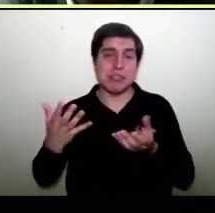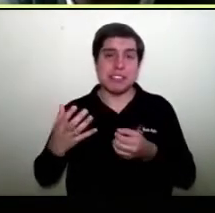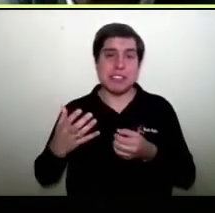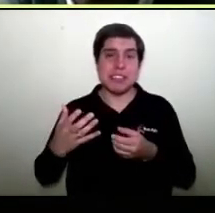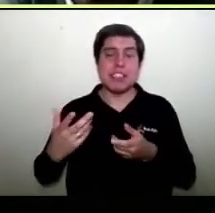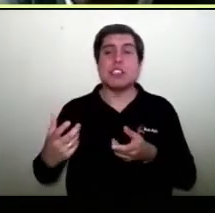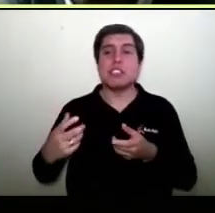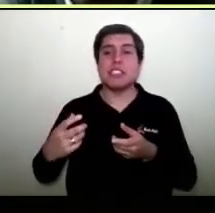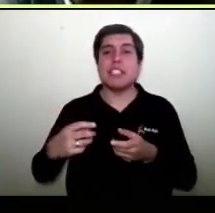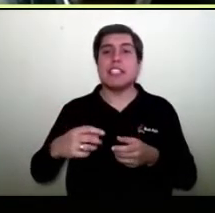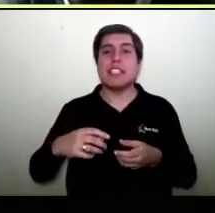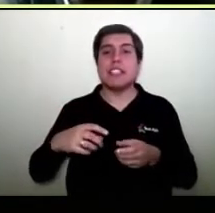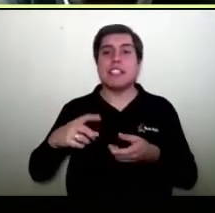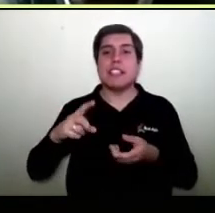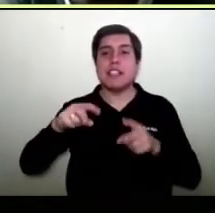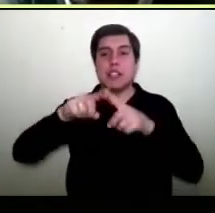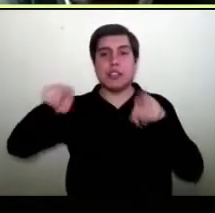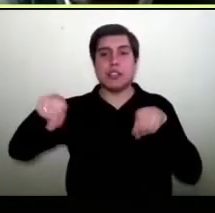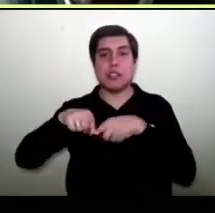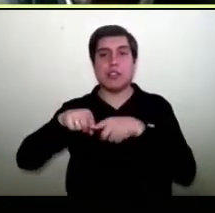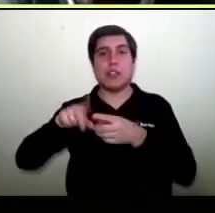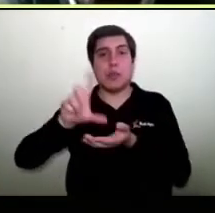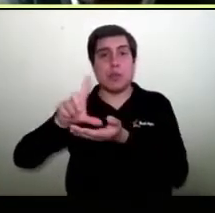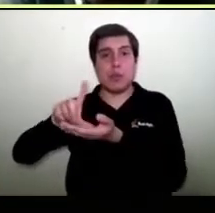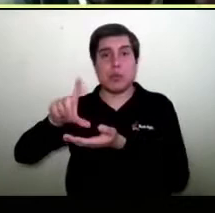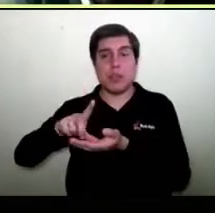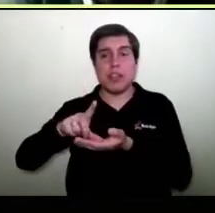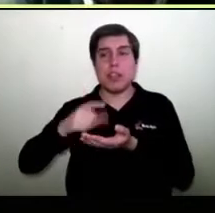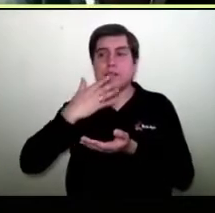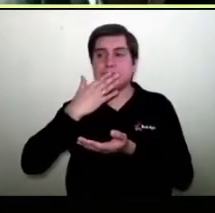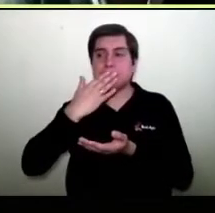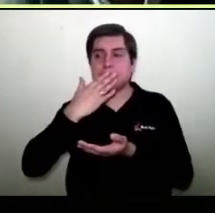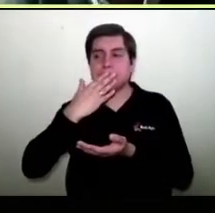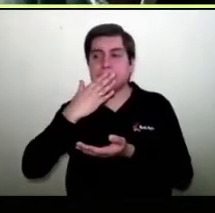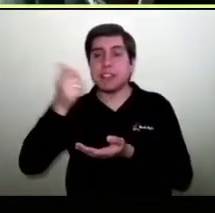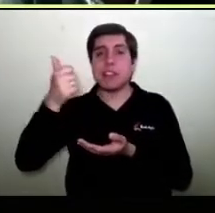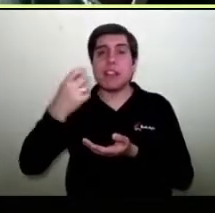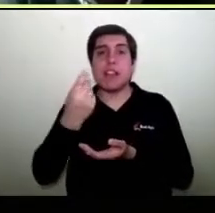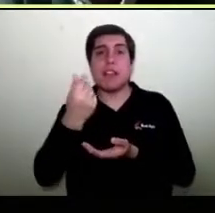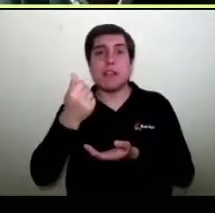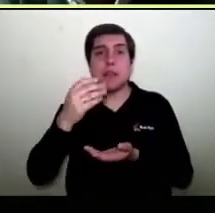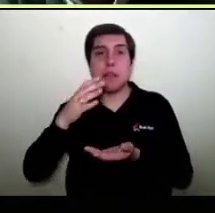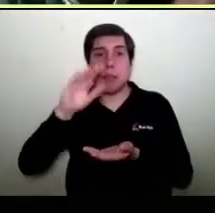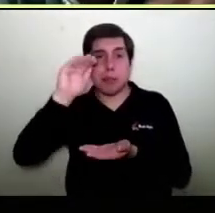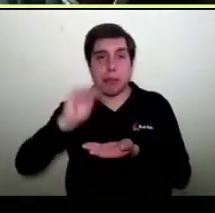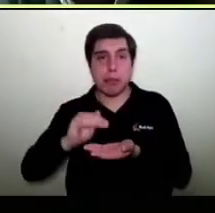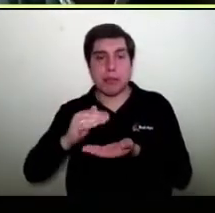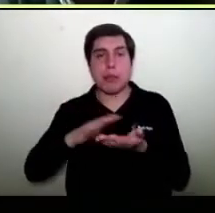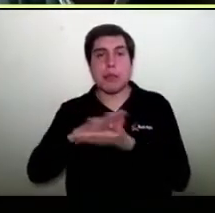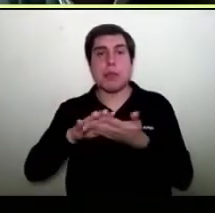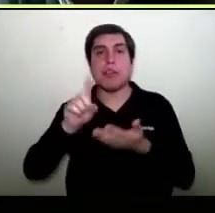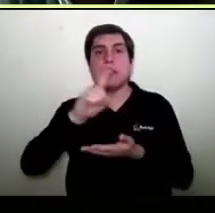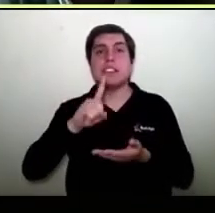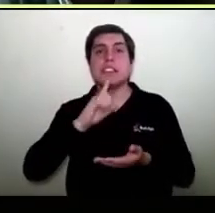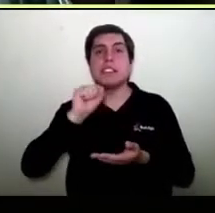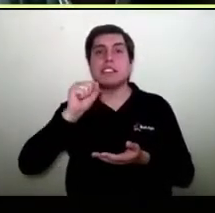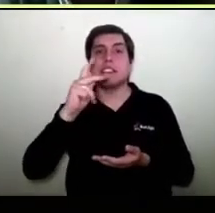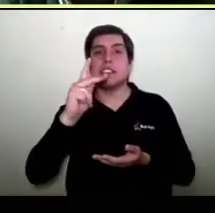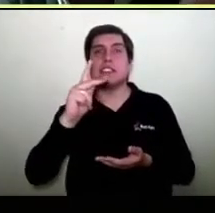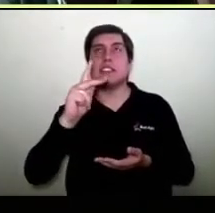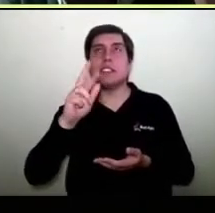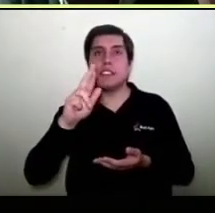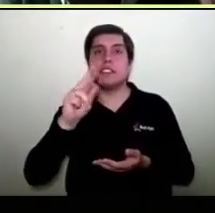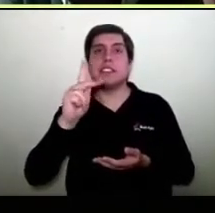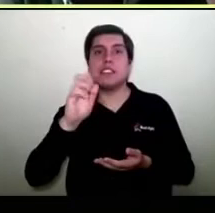de tienda para conseguir mejores precios para su asociado. Nosotros conseguimos con Starkent entre un 10 y un 15% de descuento